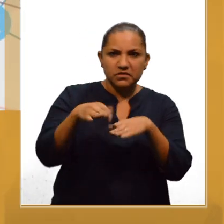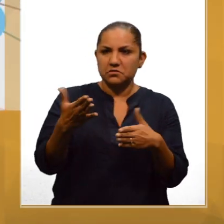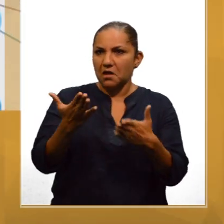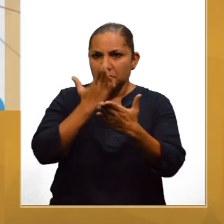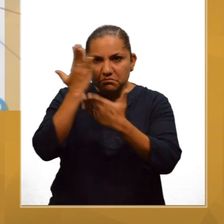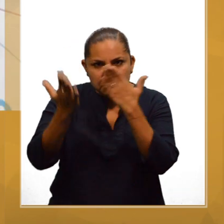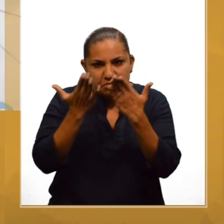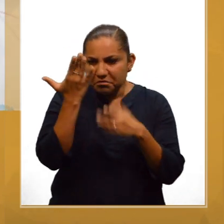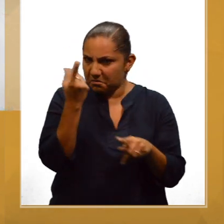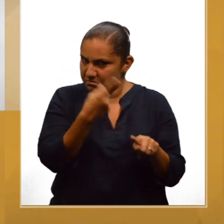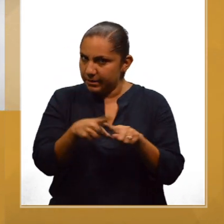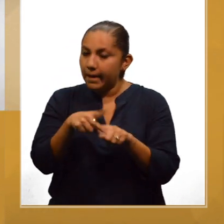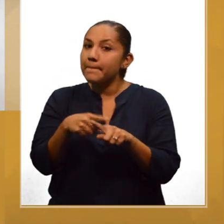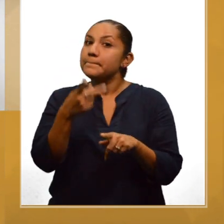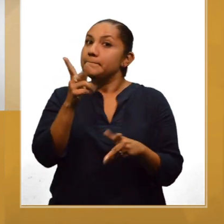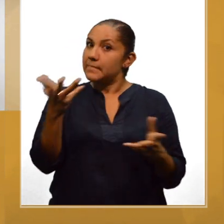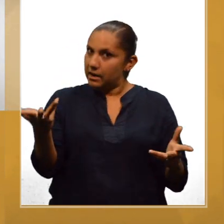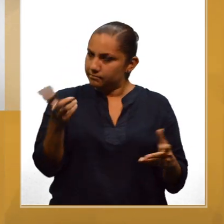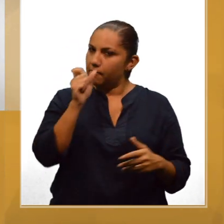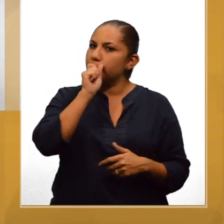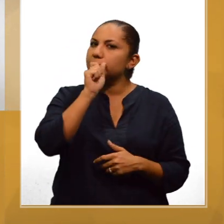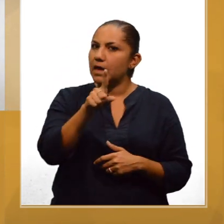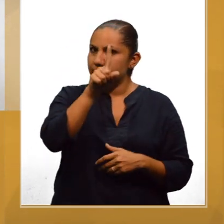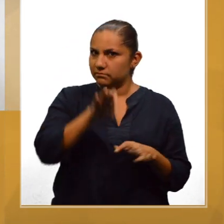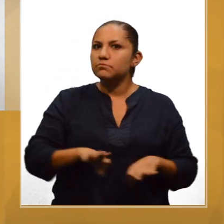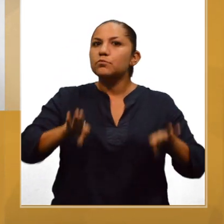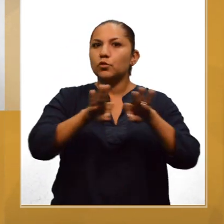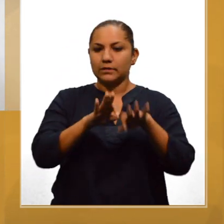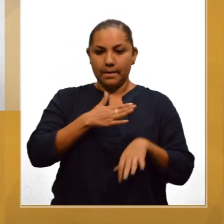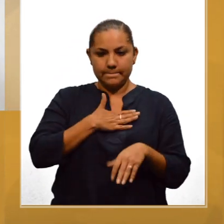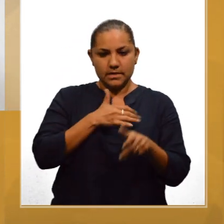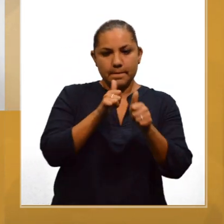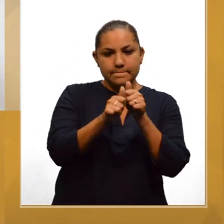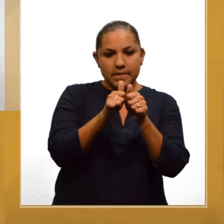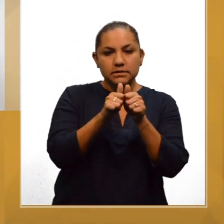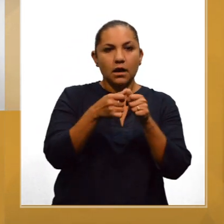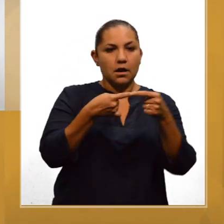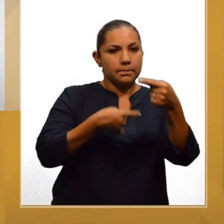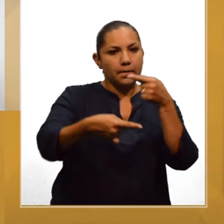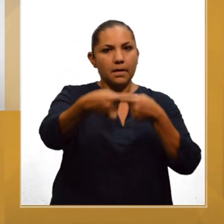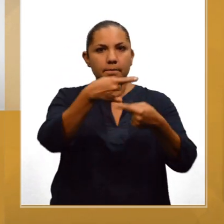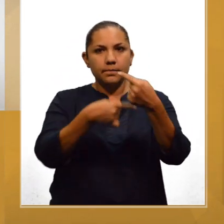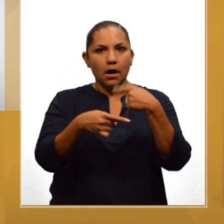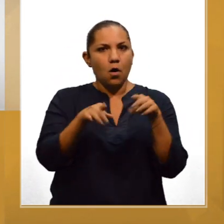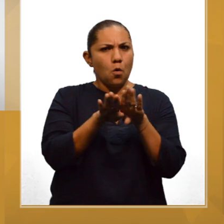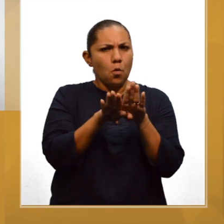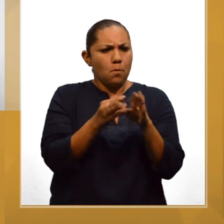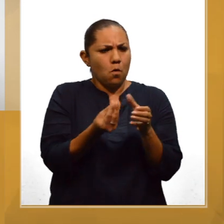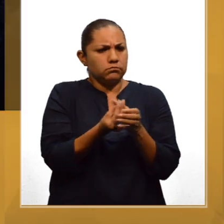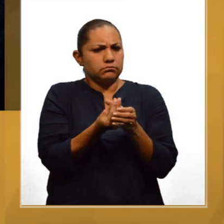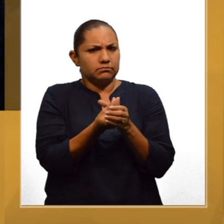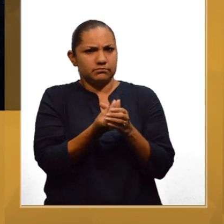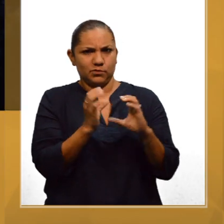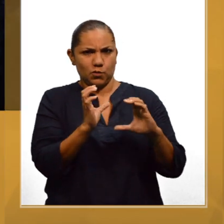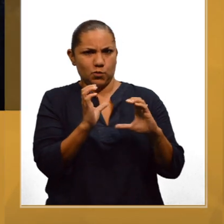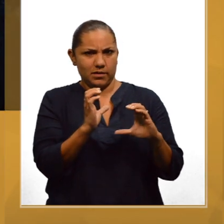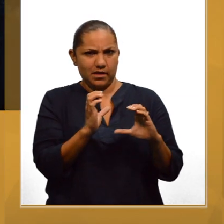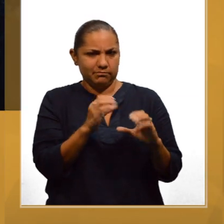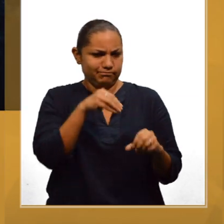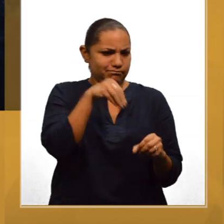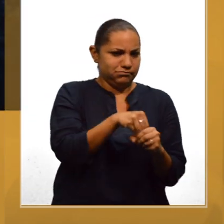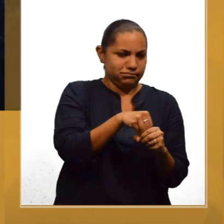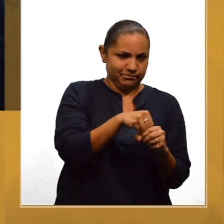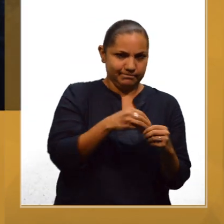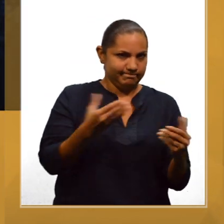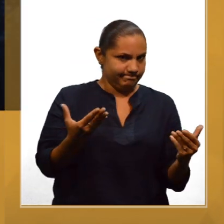profesionales y sin embargo, una de las principales preocupaciones es mantener a salvo la privacidad de sus mensajes. El WhatsApp es